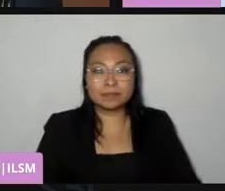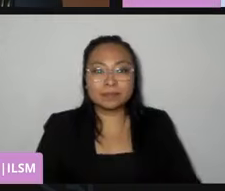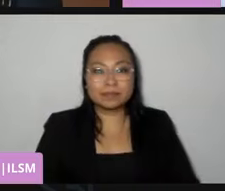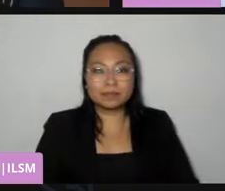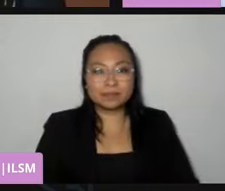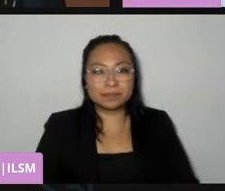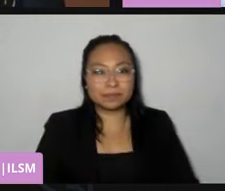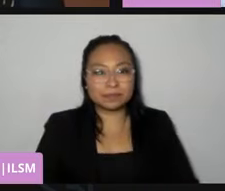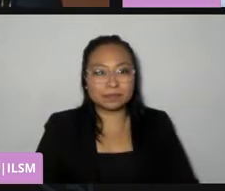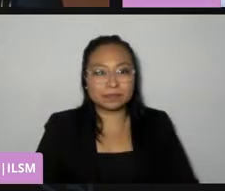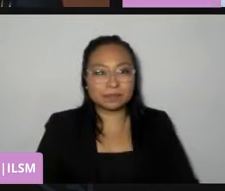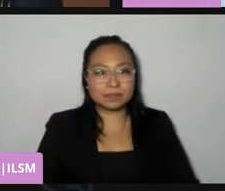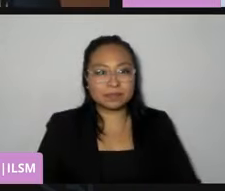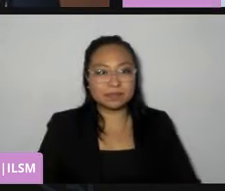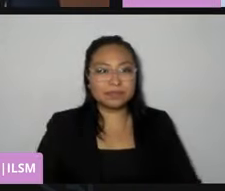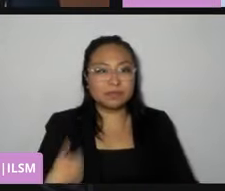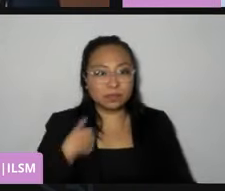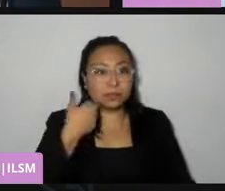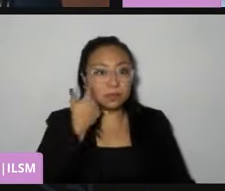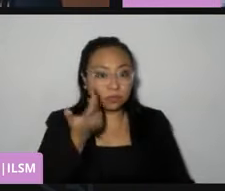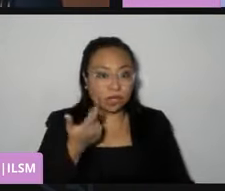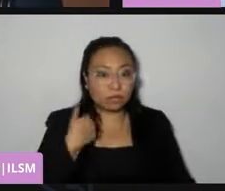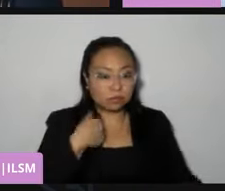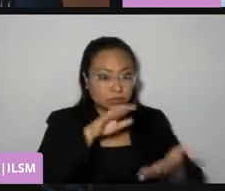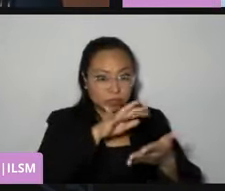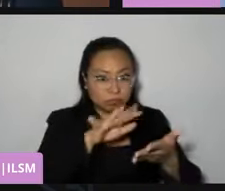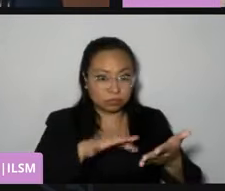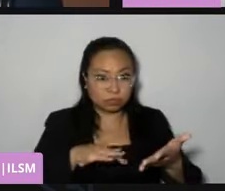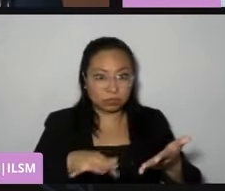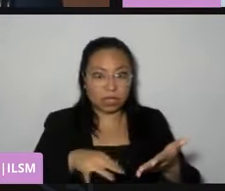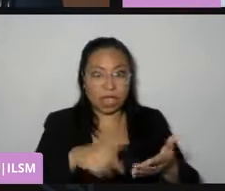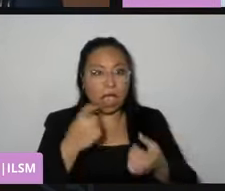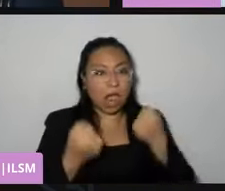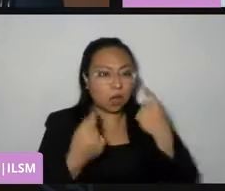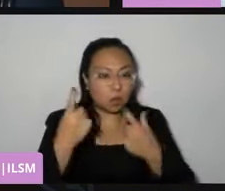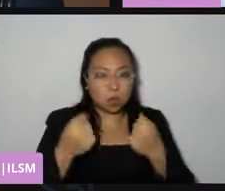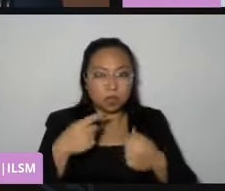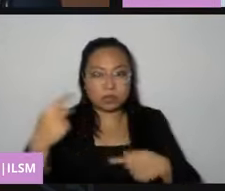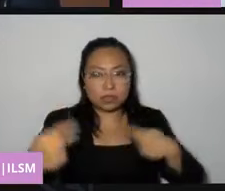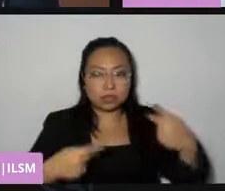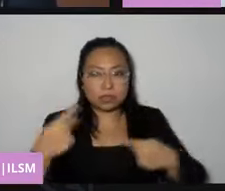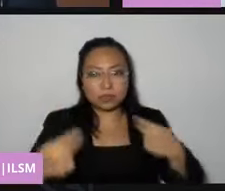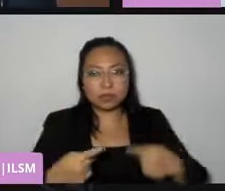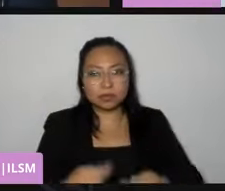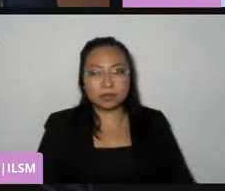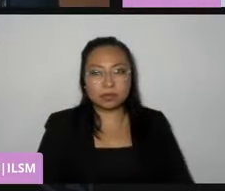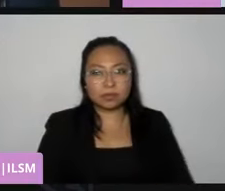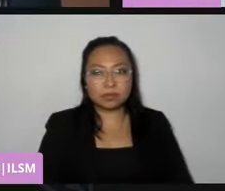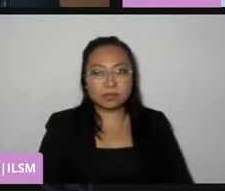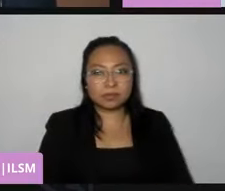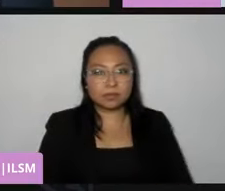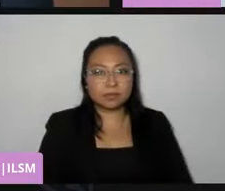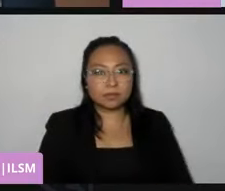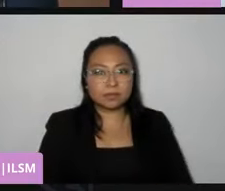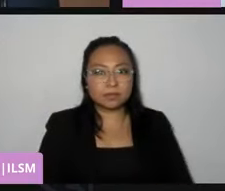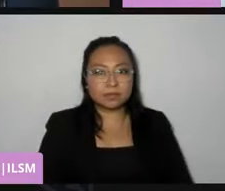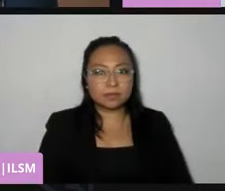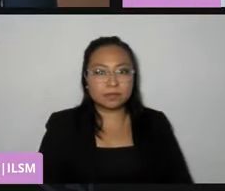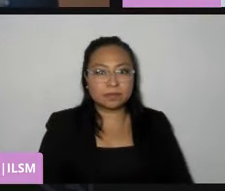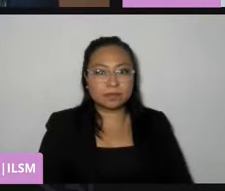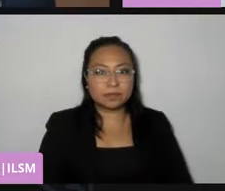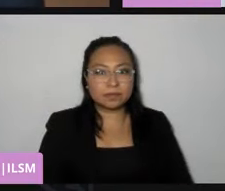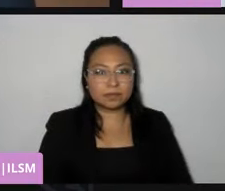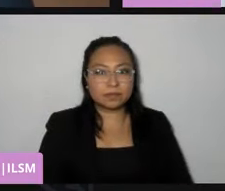Yo quisiera atreverme a leerte alguna de las preguntas. Y, bueno, aquí dice, bueno, no es pregunta